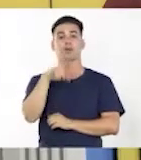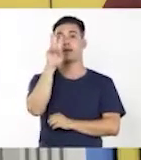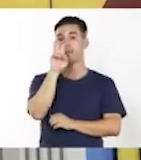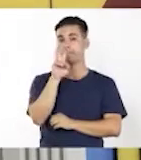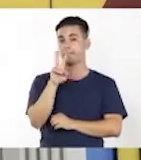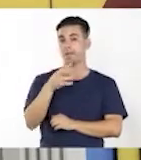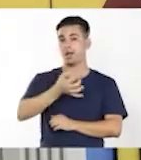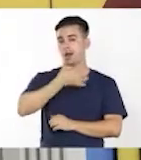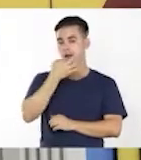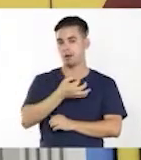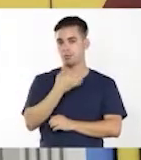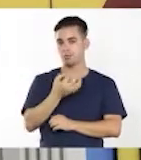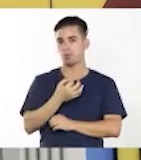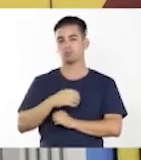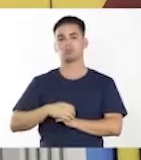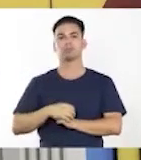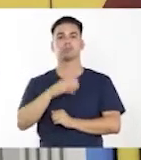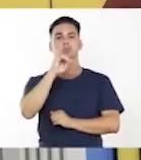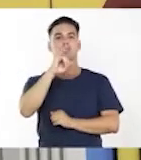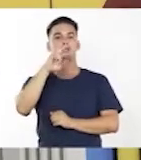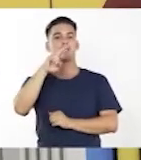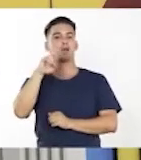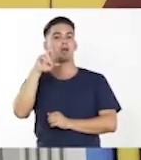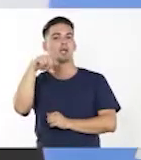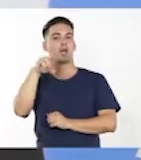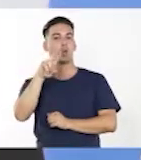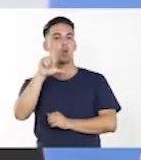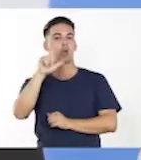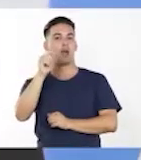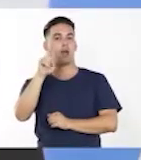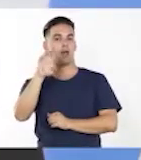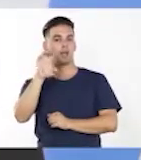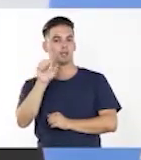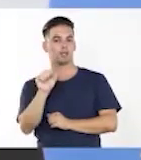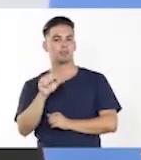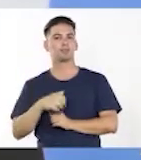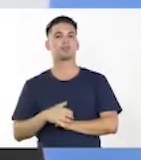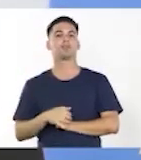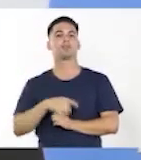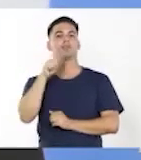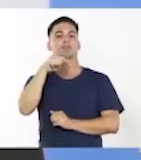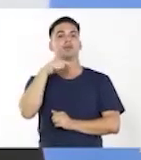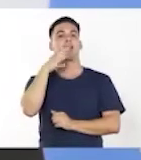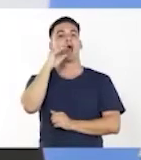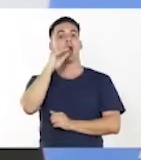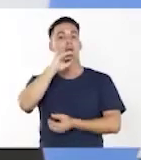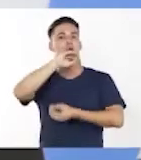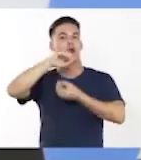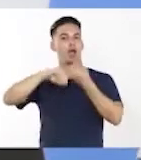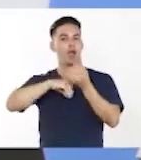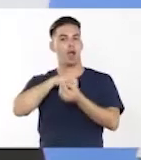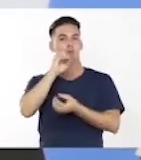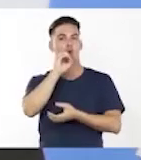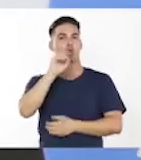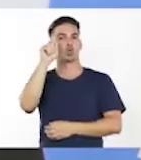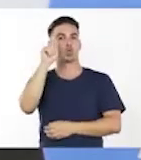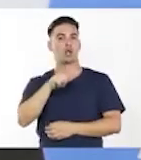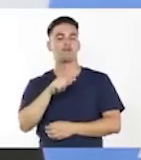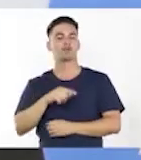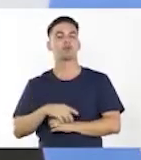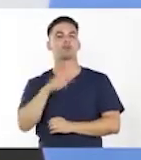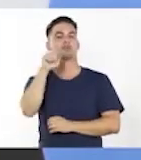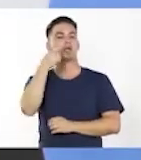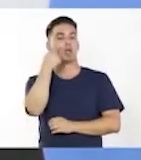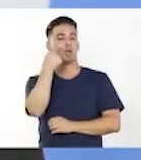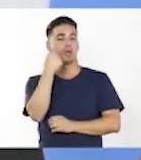del verbo, hablamos de las irregularidades, de las irregularidades, los verbos irregulares. Hablamos de los cambios